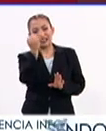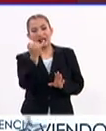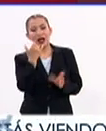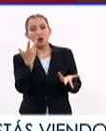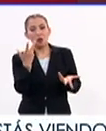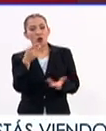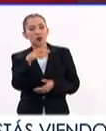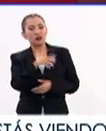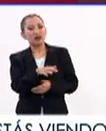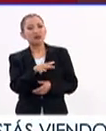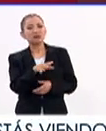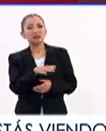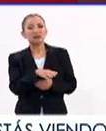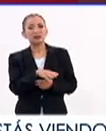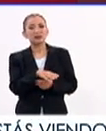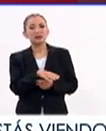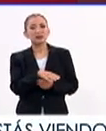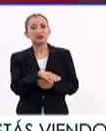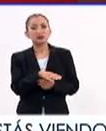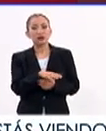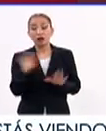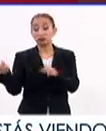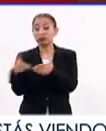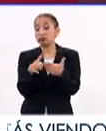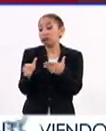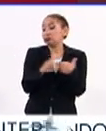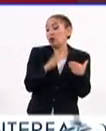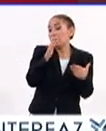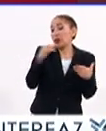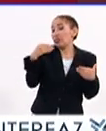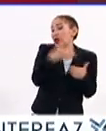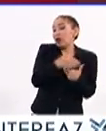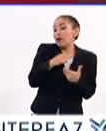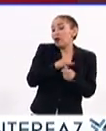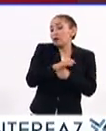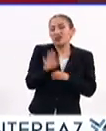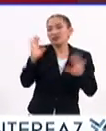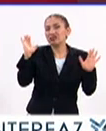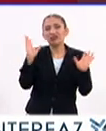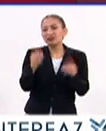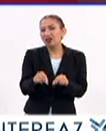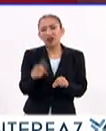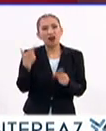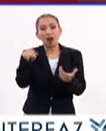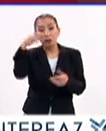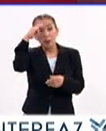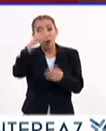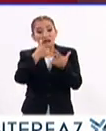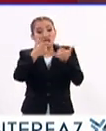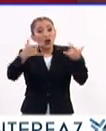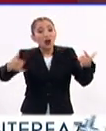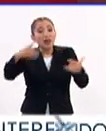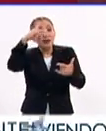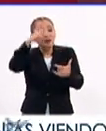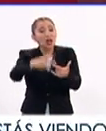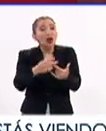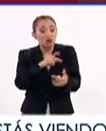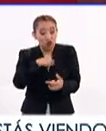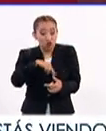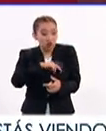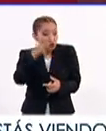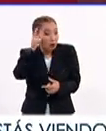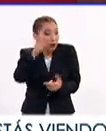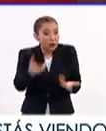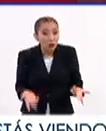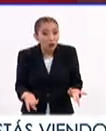esa política de cerrar el acceso a la información, cerrar la memoria del país que nos pertenece a